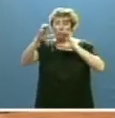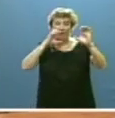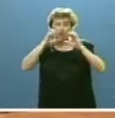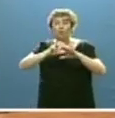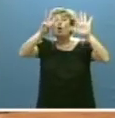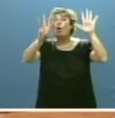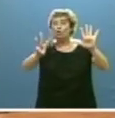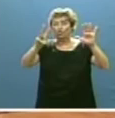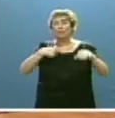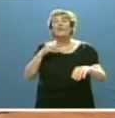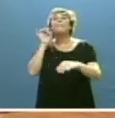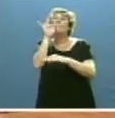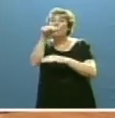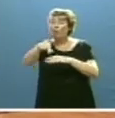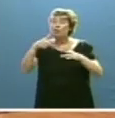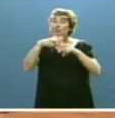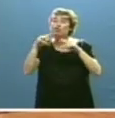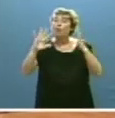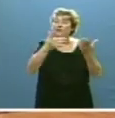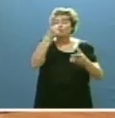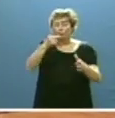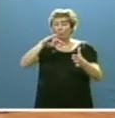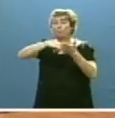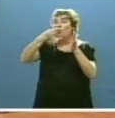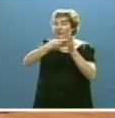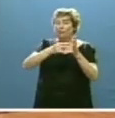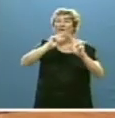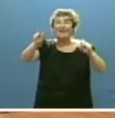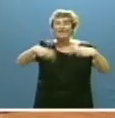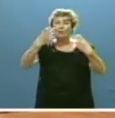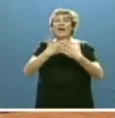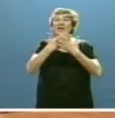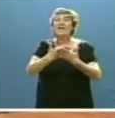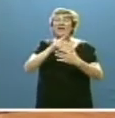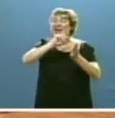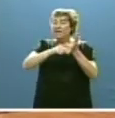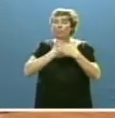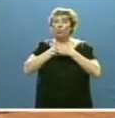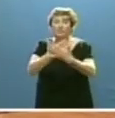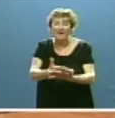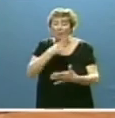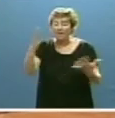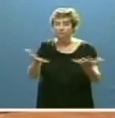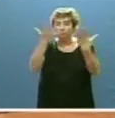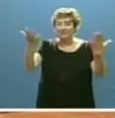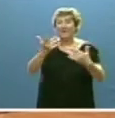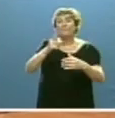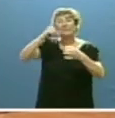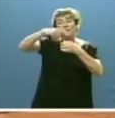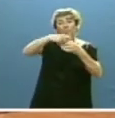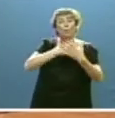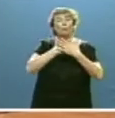Ocho, remitiremos a estas Cortes un proyecto de reforma de la ley del voluntariado para fomentar la participación de voluntarios